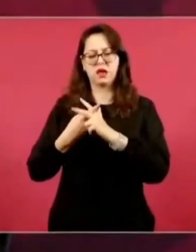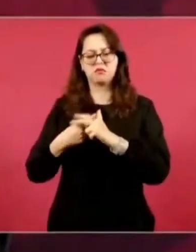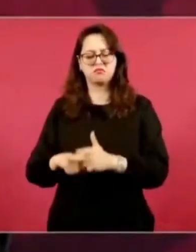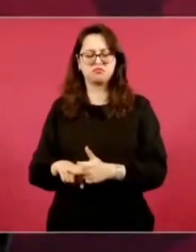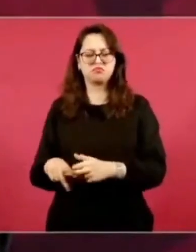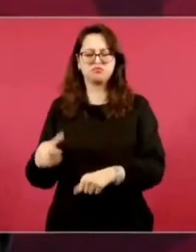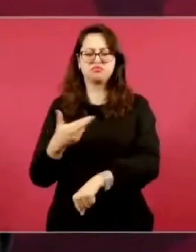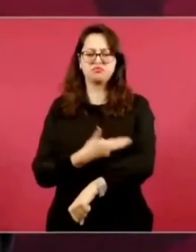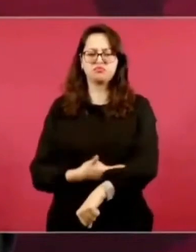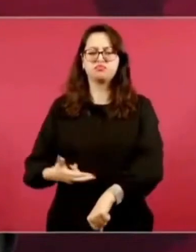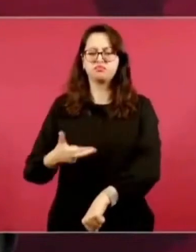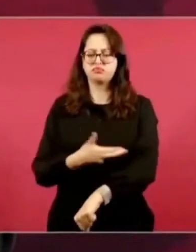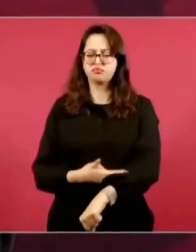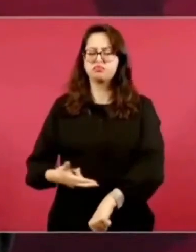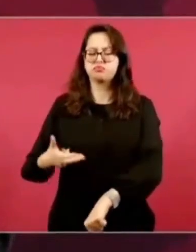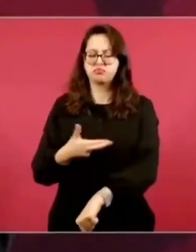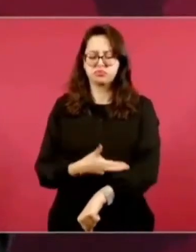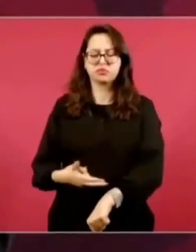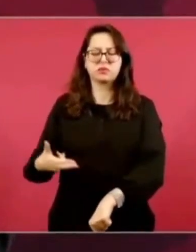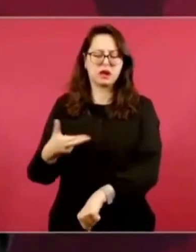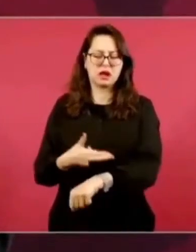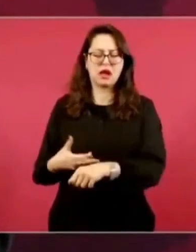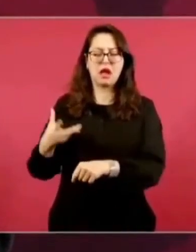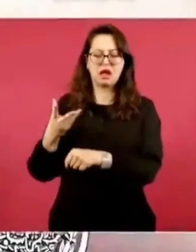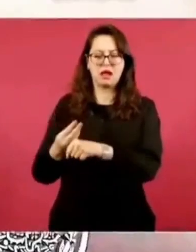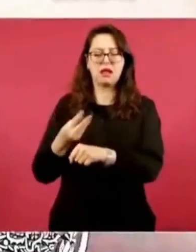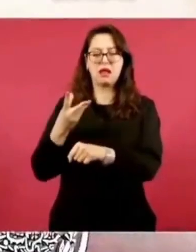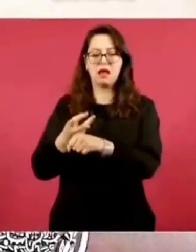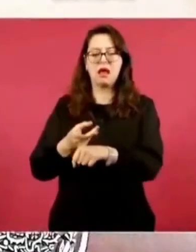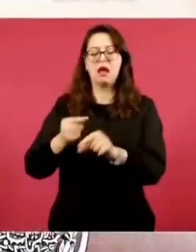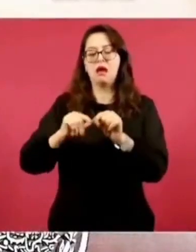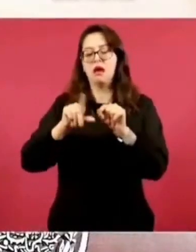Hicimos nosotros una investigación en el país